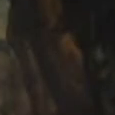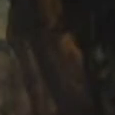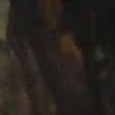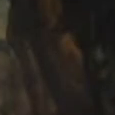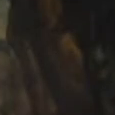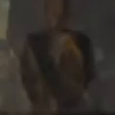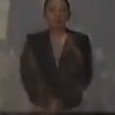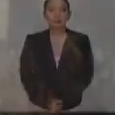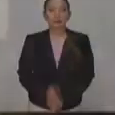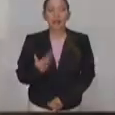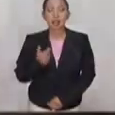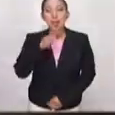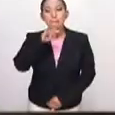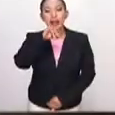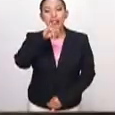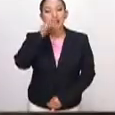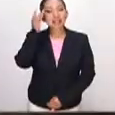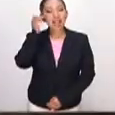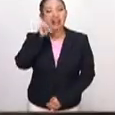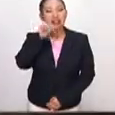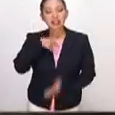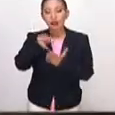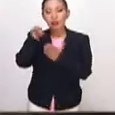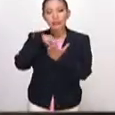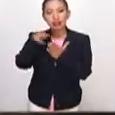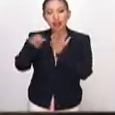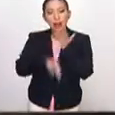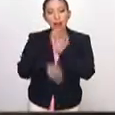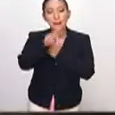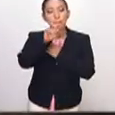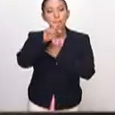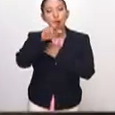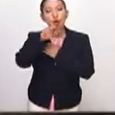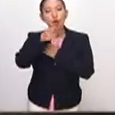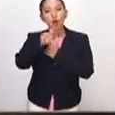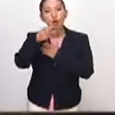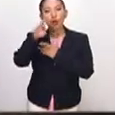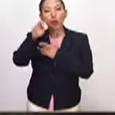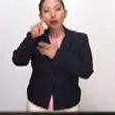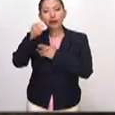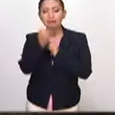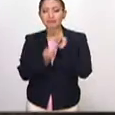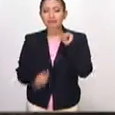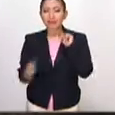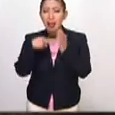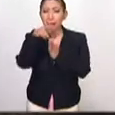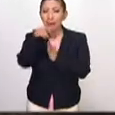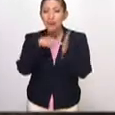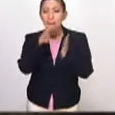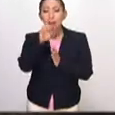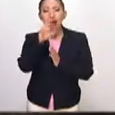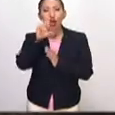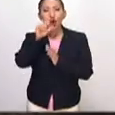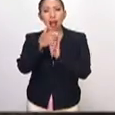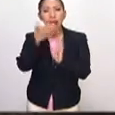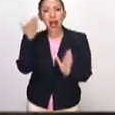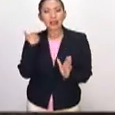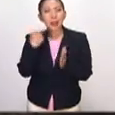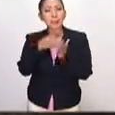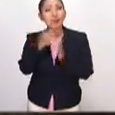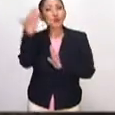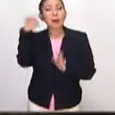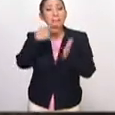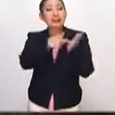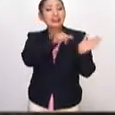El martirio de San Andrés es una obra de Peter Paul Rubens, el máximo exponente de la pintura barroca. La pintura fue